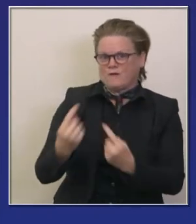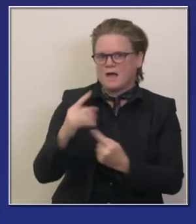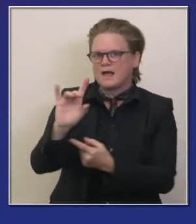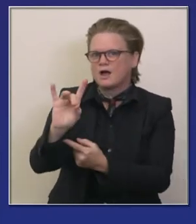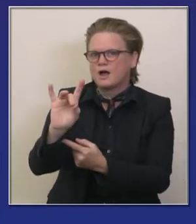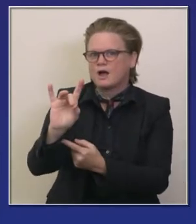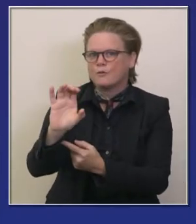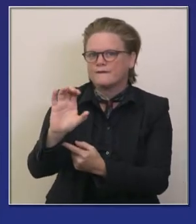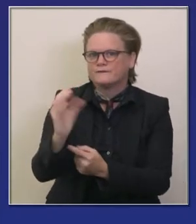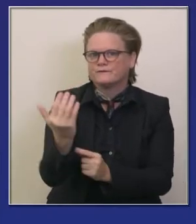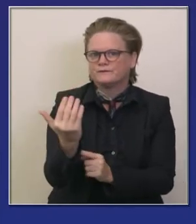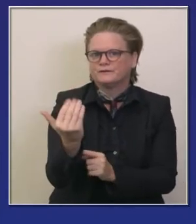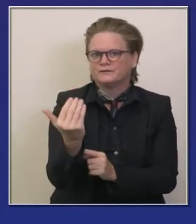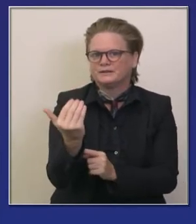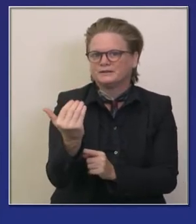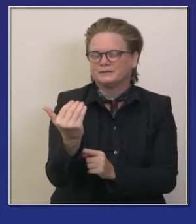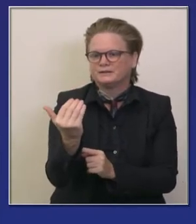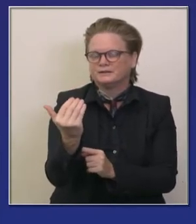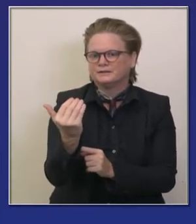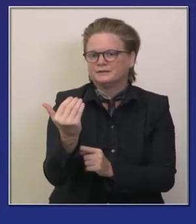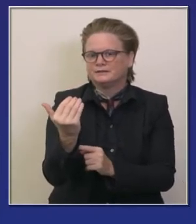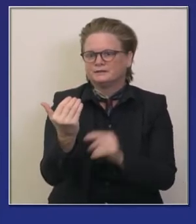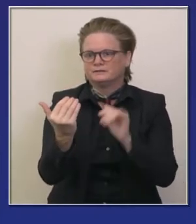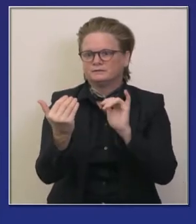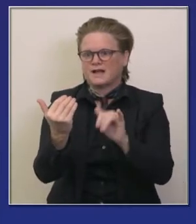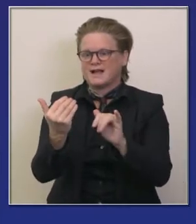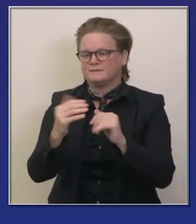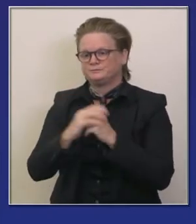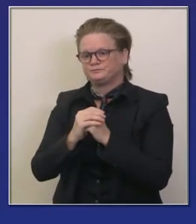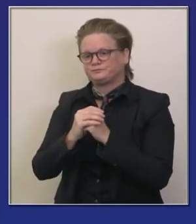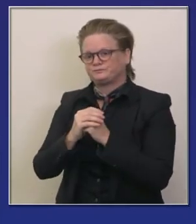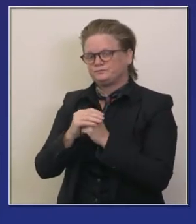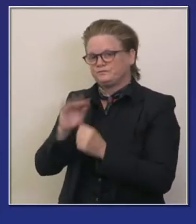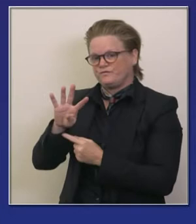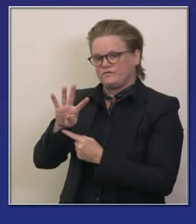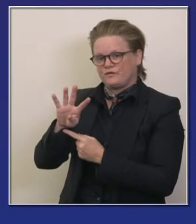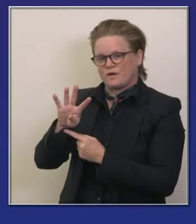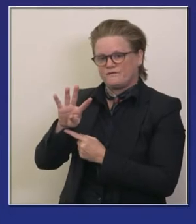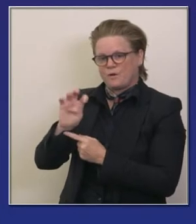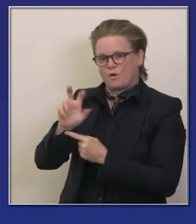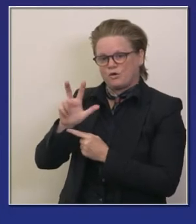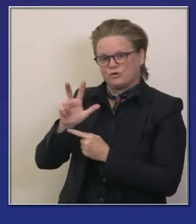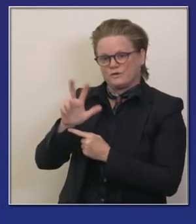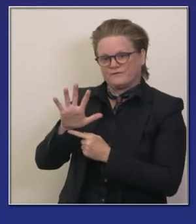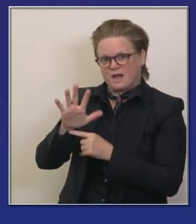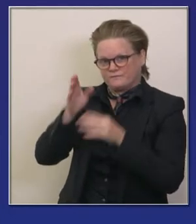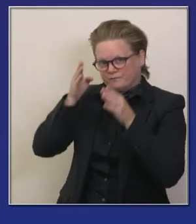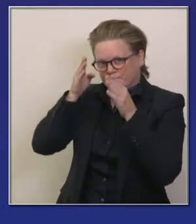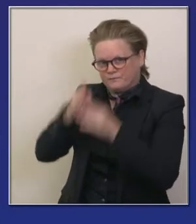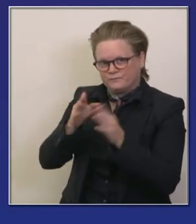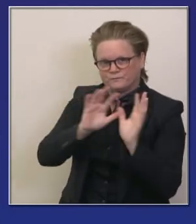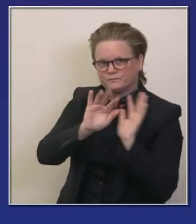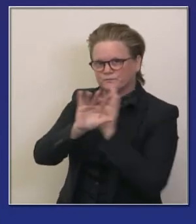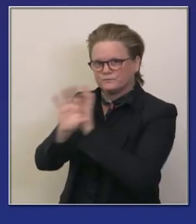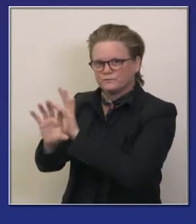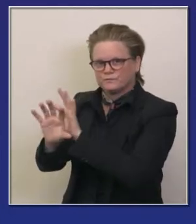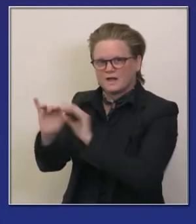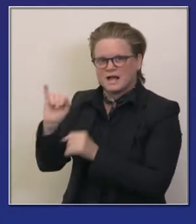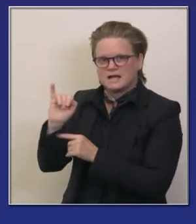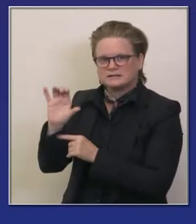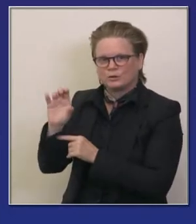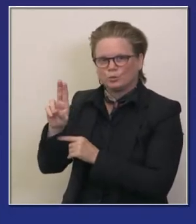noticia alentadora 435 específicamente para apoyar a los equipos en las unidades de cuidado intensivo 150